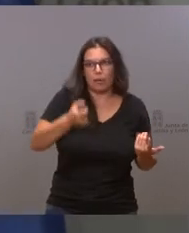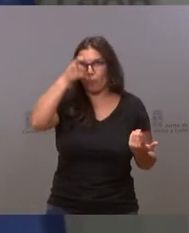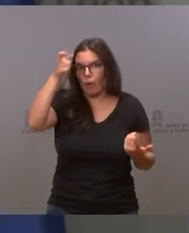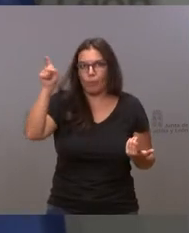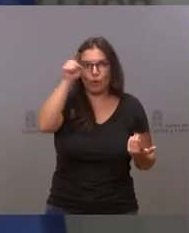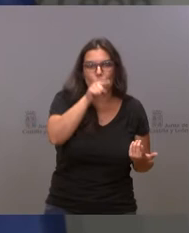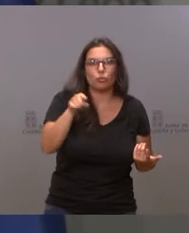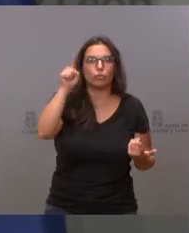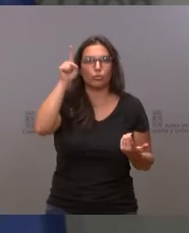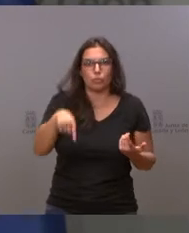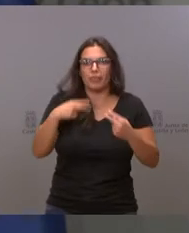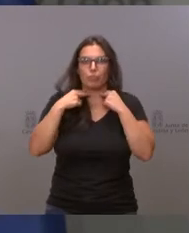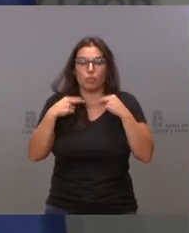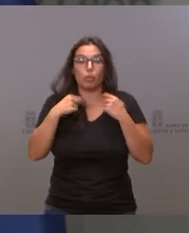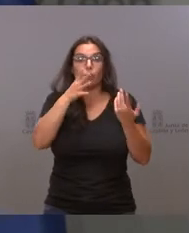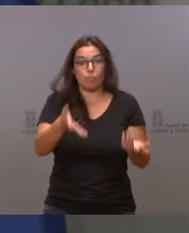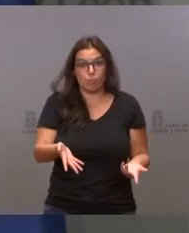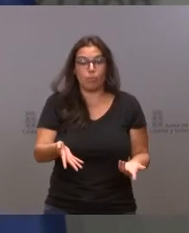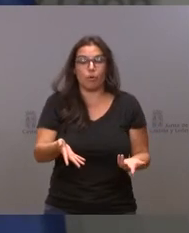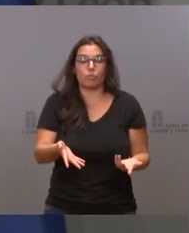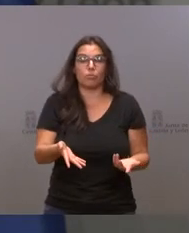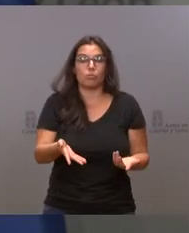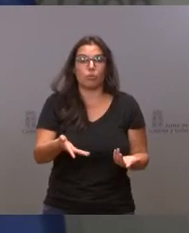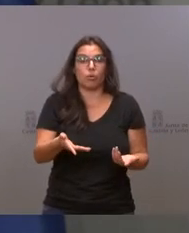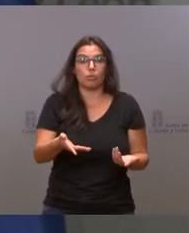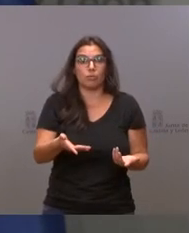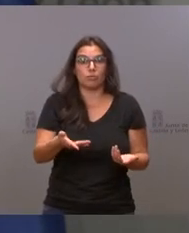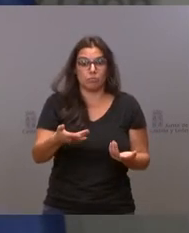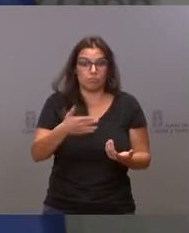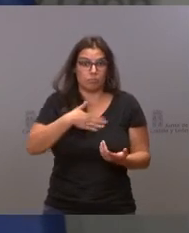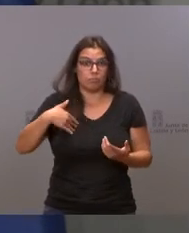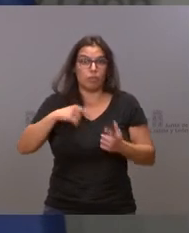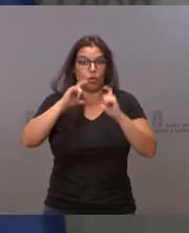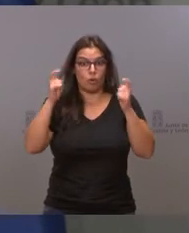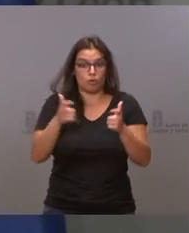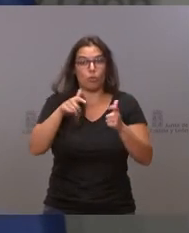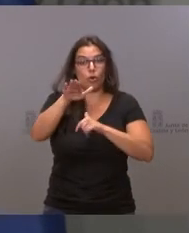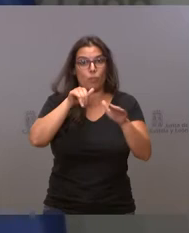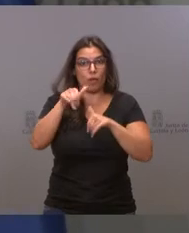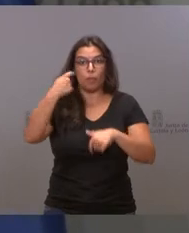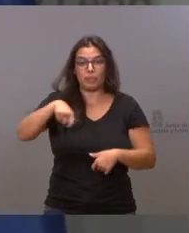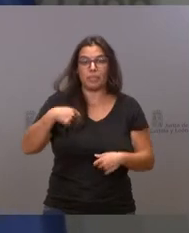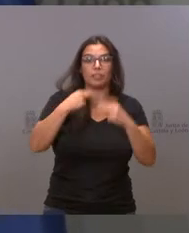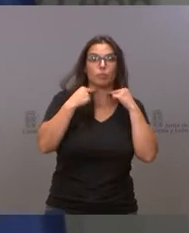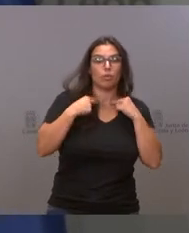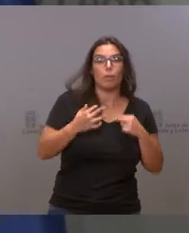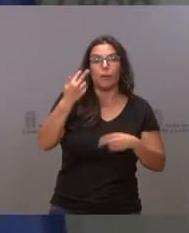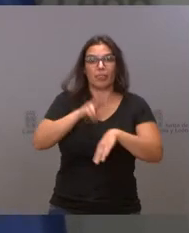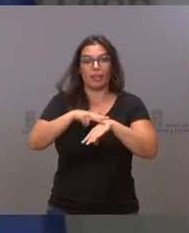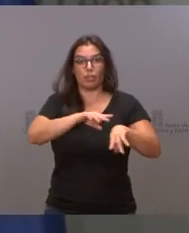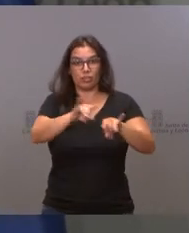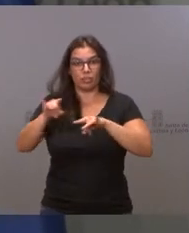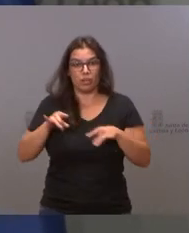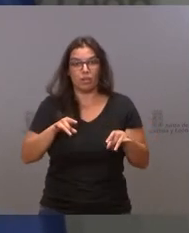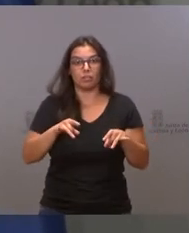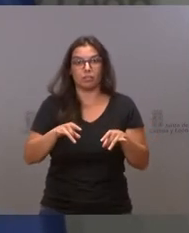y con las diputaciones. Por esa razón se había convocado una reunión con los presidentes de la Diputación y delegados territoriales, reunión